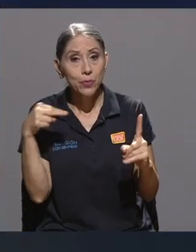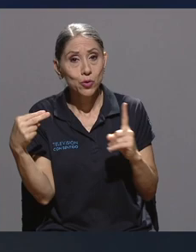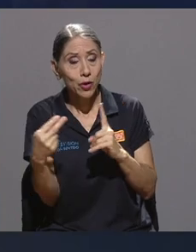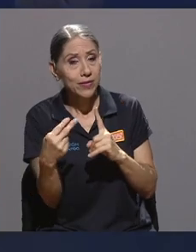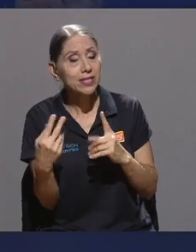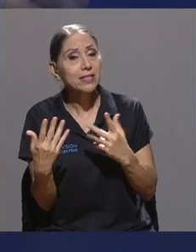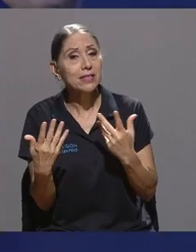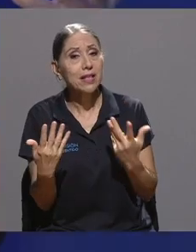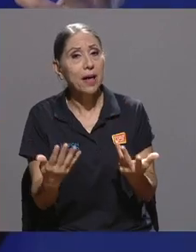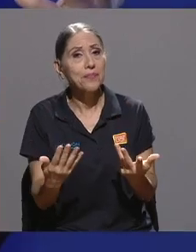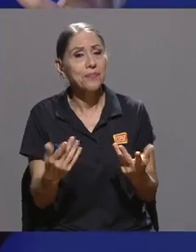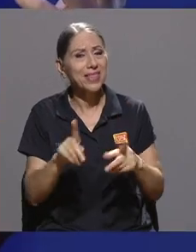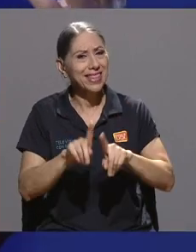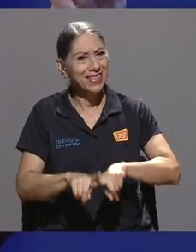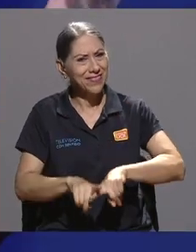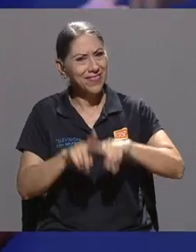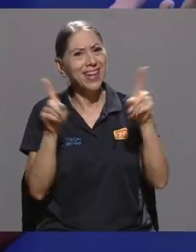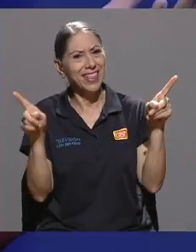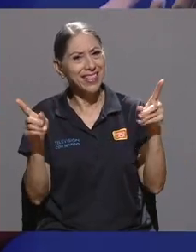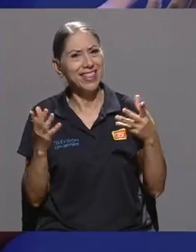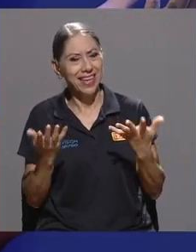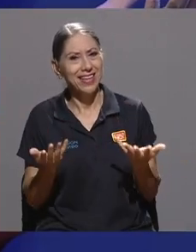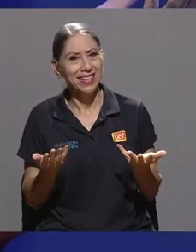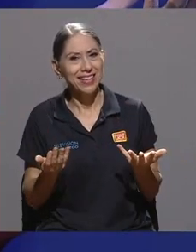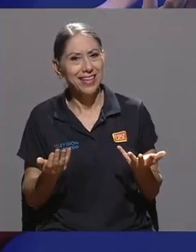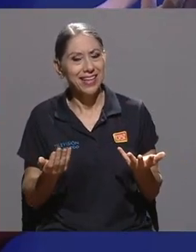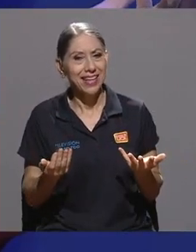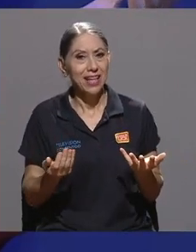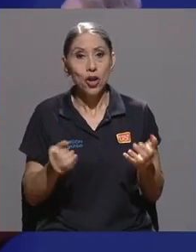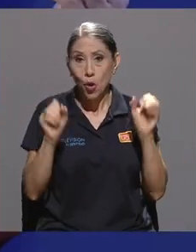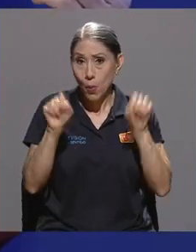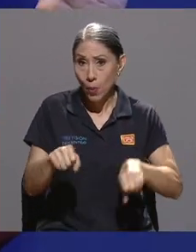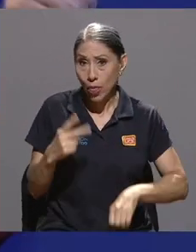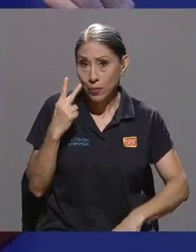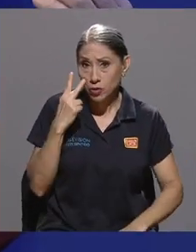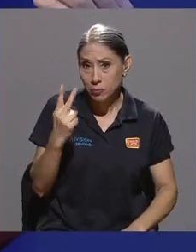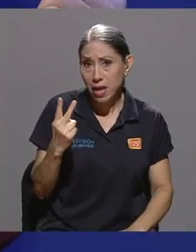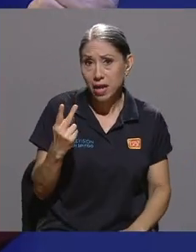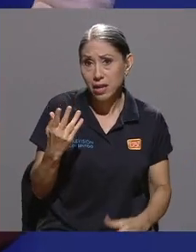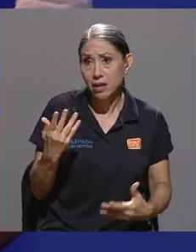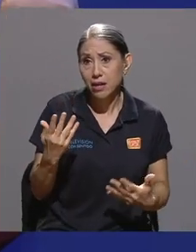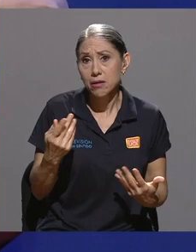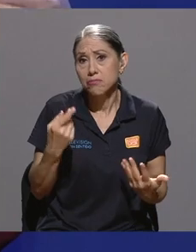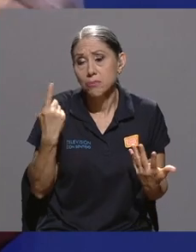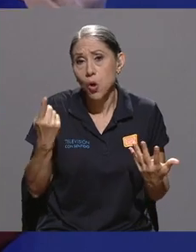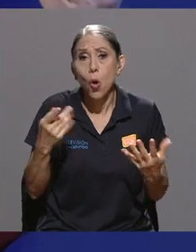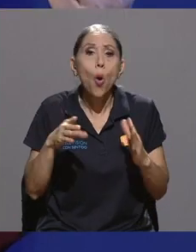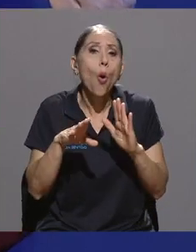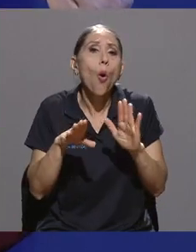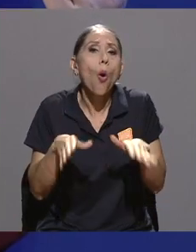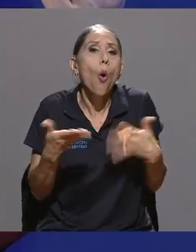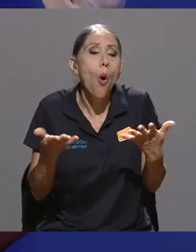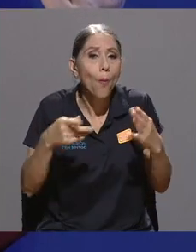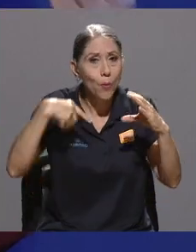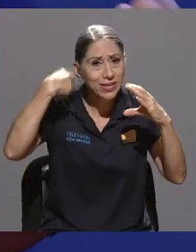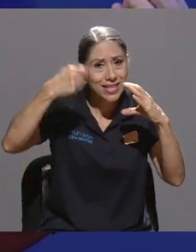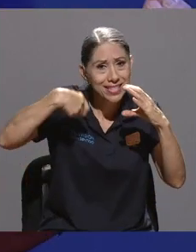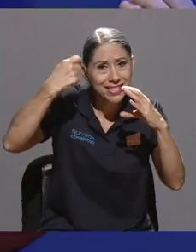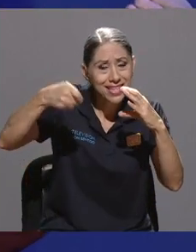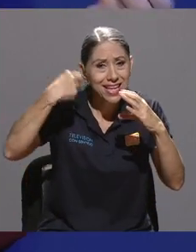definitivamente diferente, y lo podemos ver claramente cuando observamos cómo es el cine que hacen los